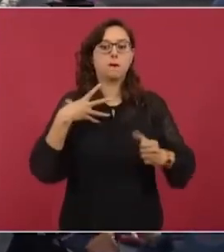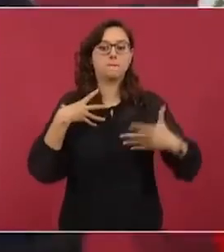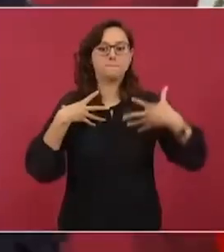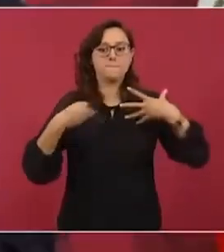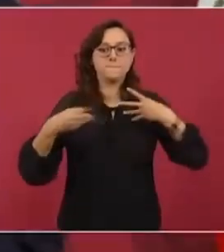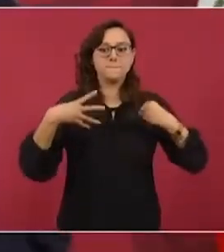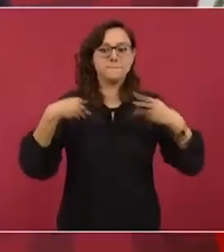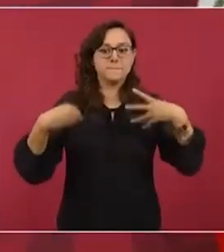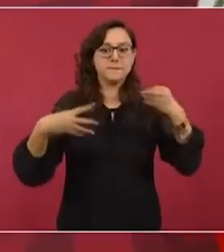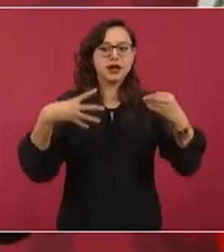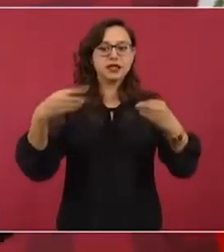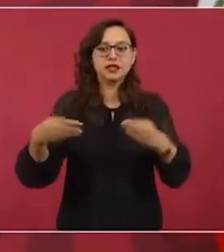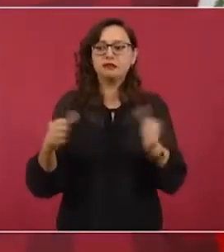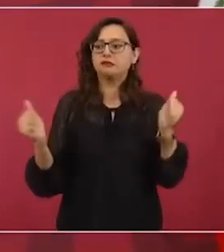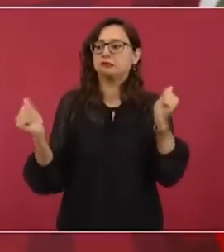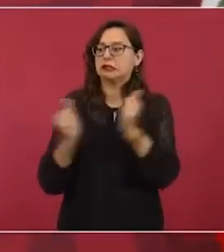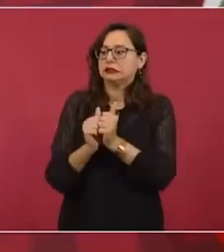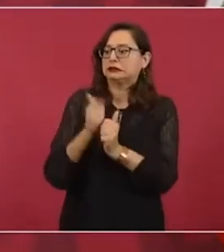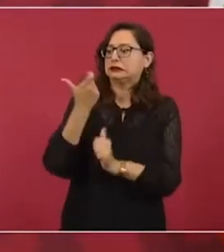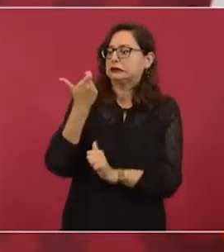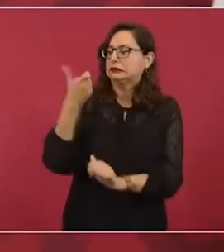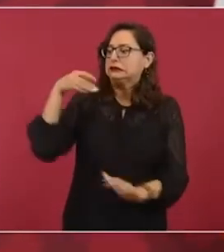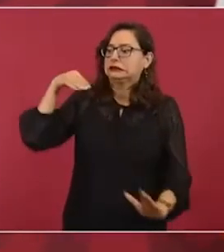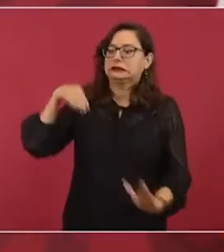la economía,